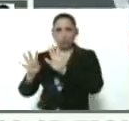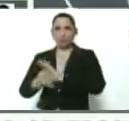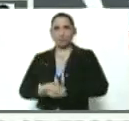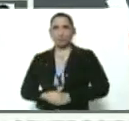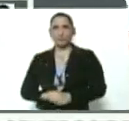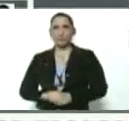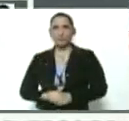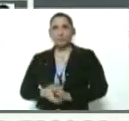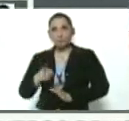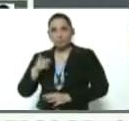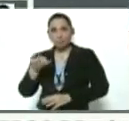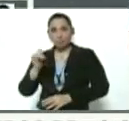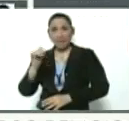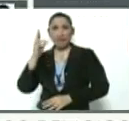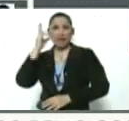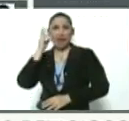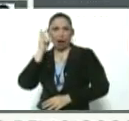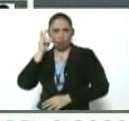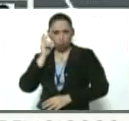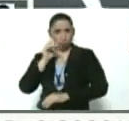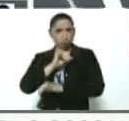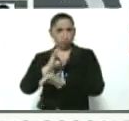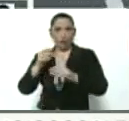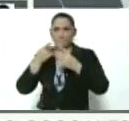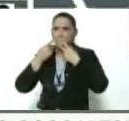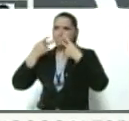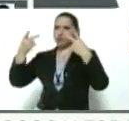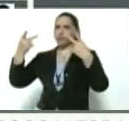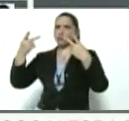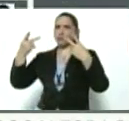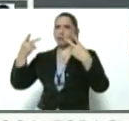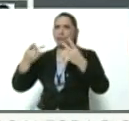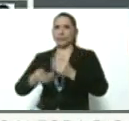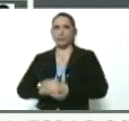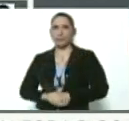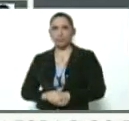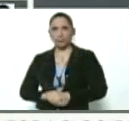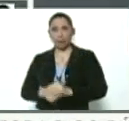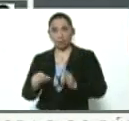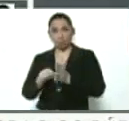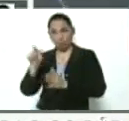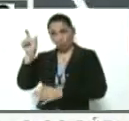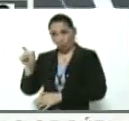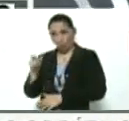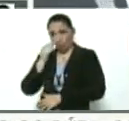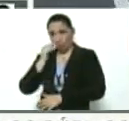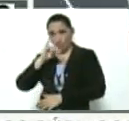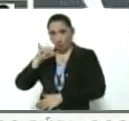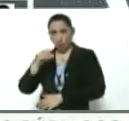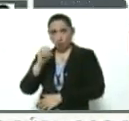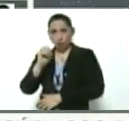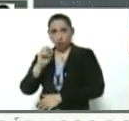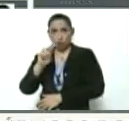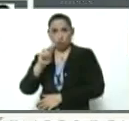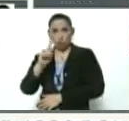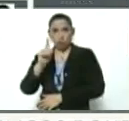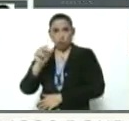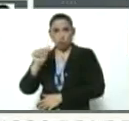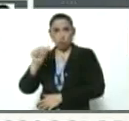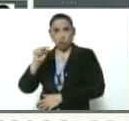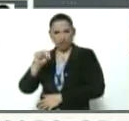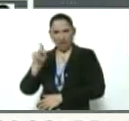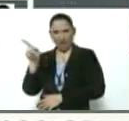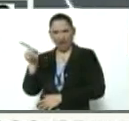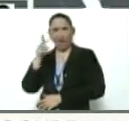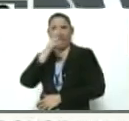hay un audio que ya se ha difundido ampliamente, donde el señor Jordan Cudró, que es el propietario,